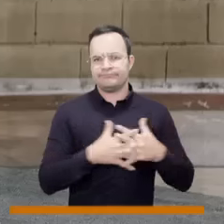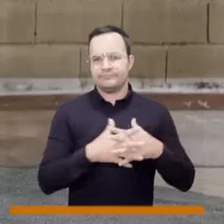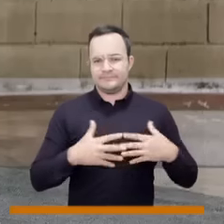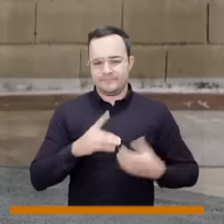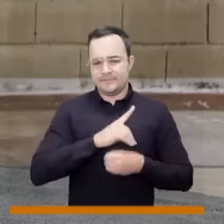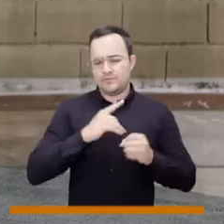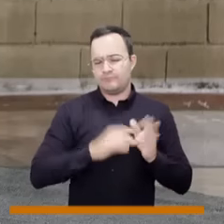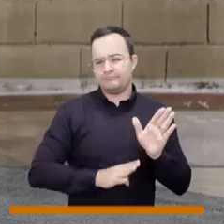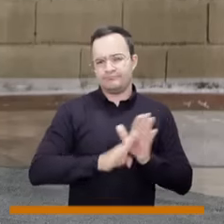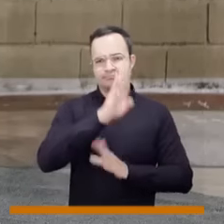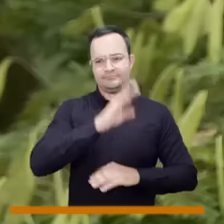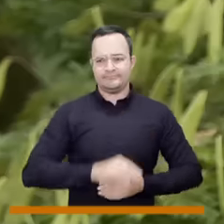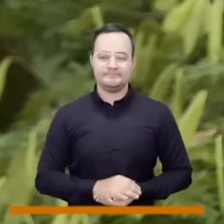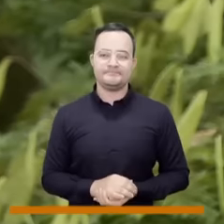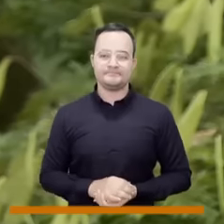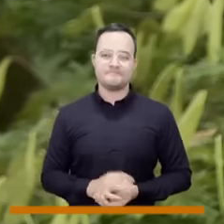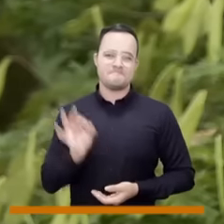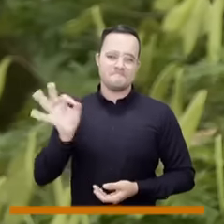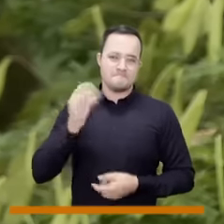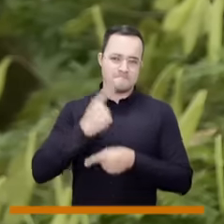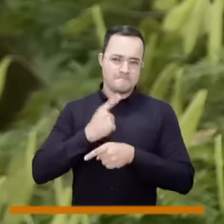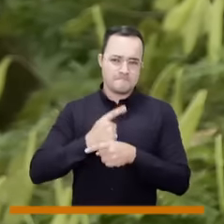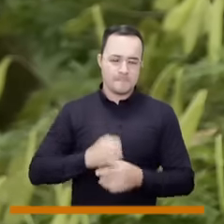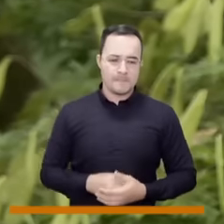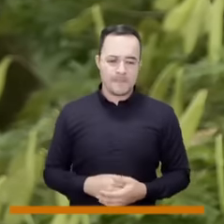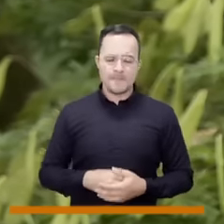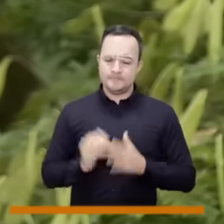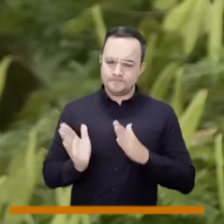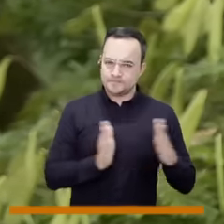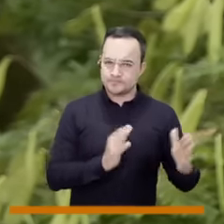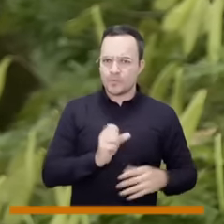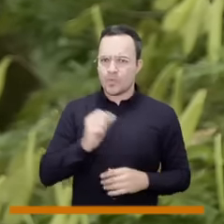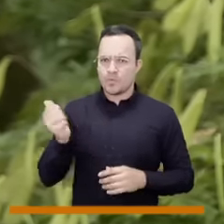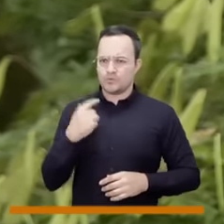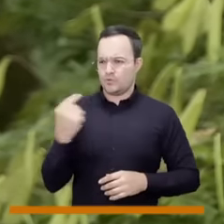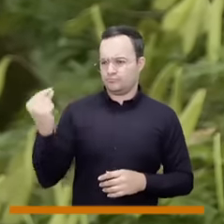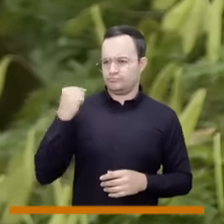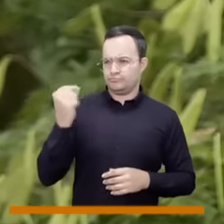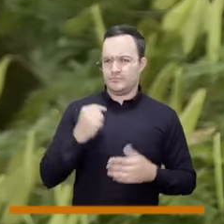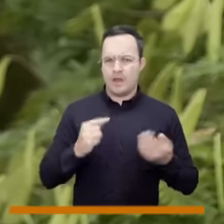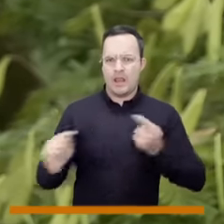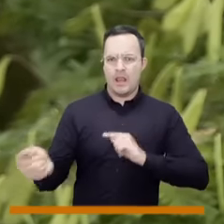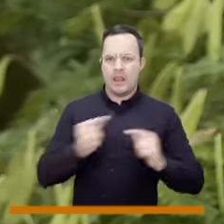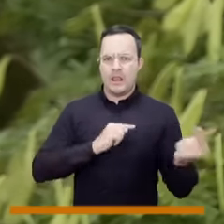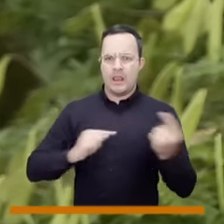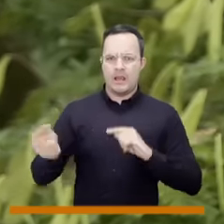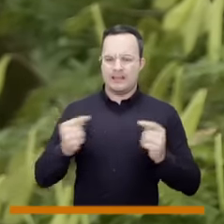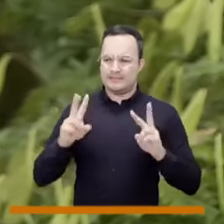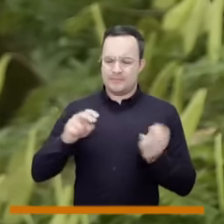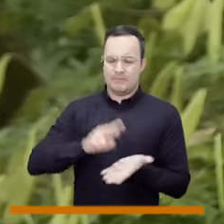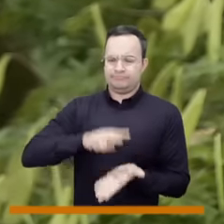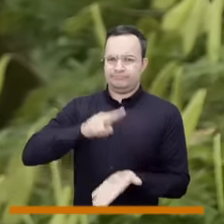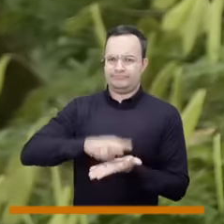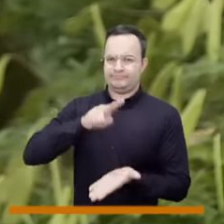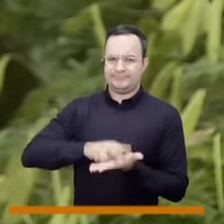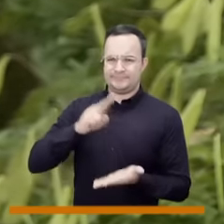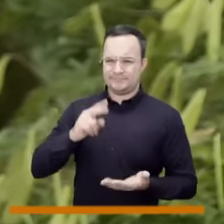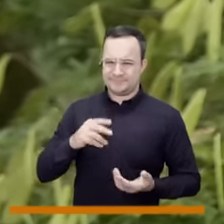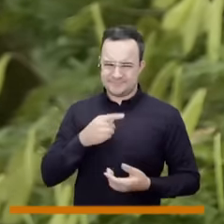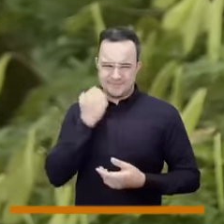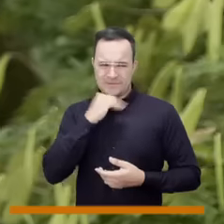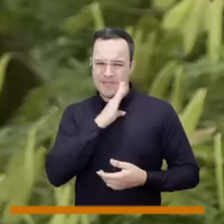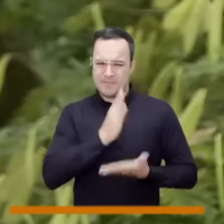Distrito de Medellín. Así será. Y bueno, concejal, también preguntarle por un reciente debate alrededor de la epilepsia.